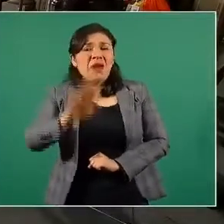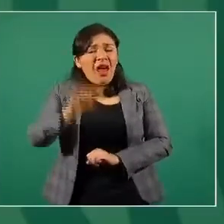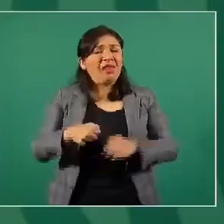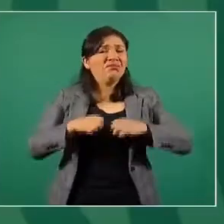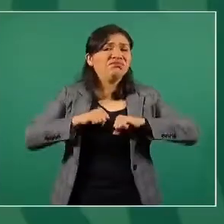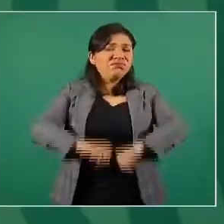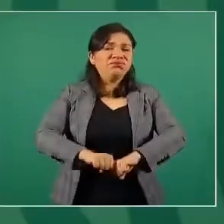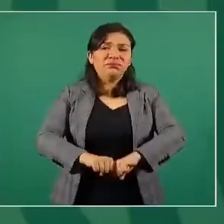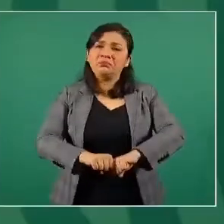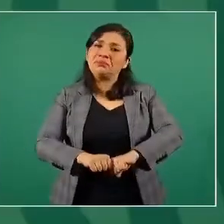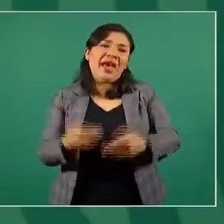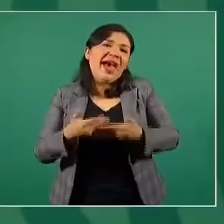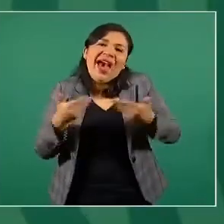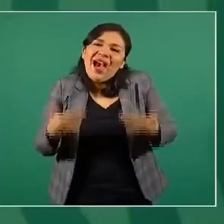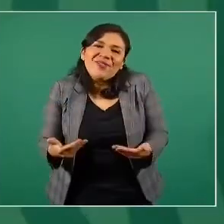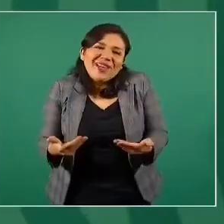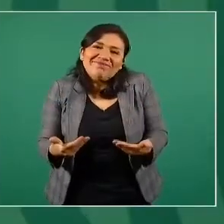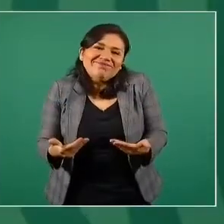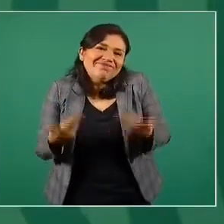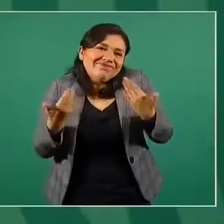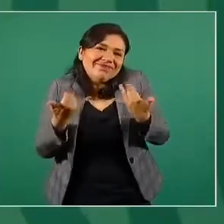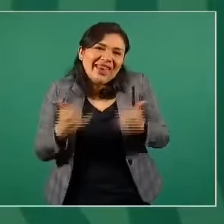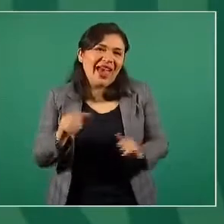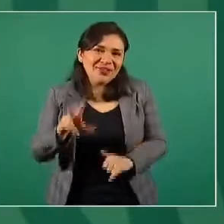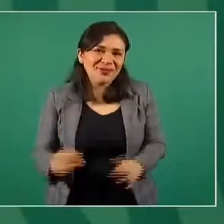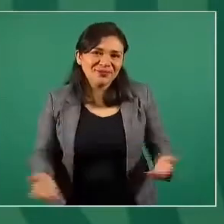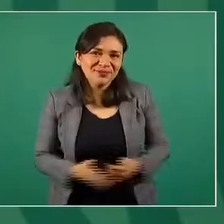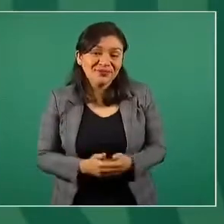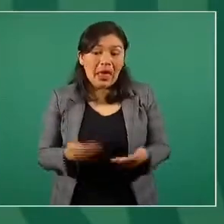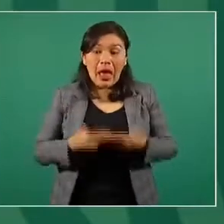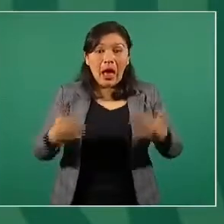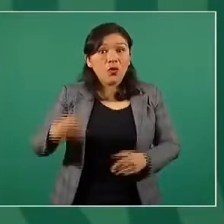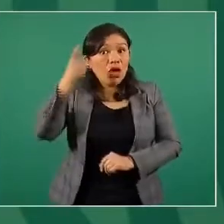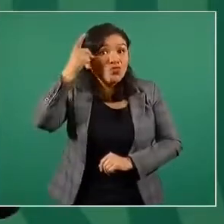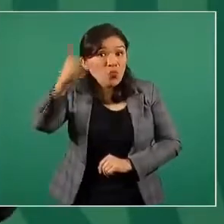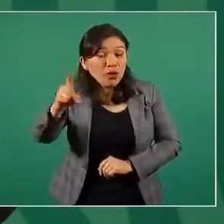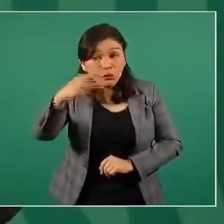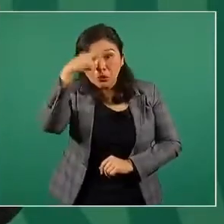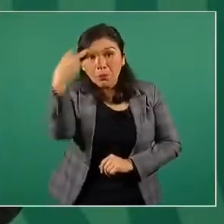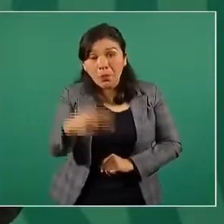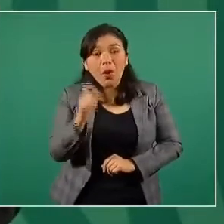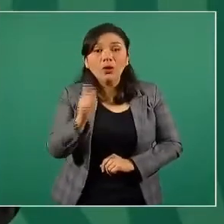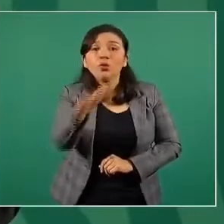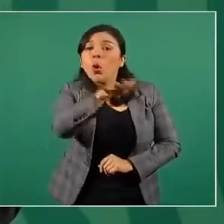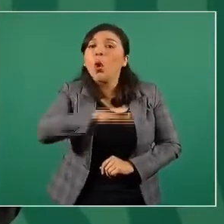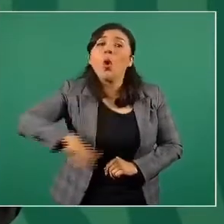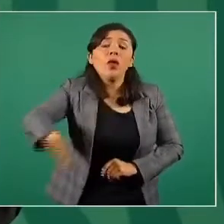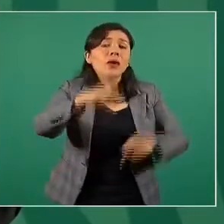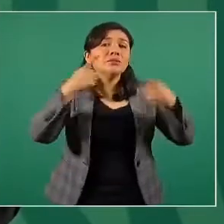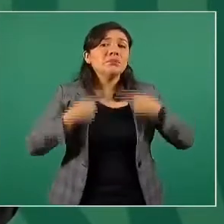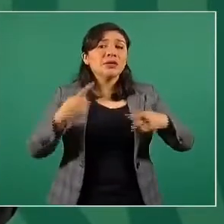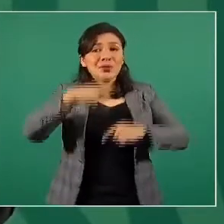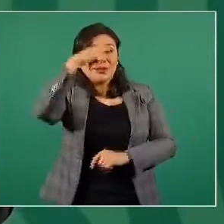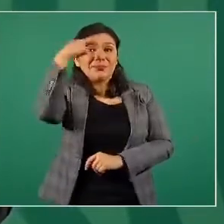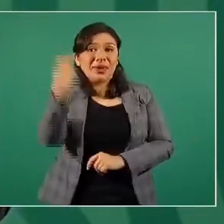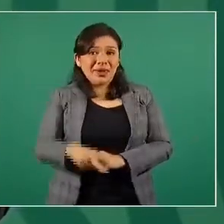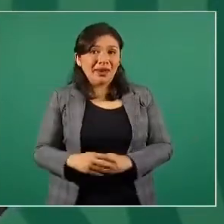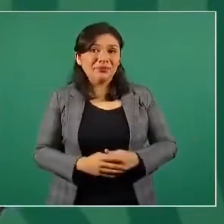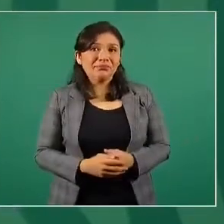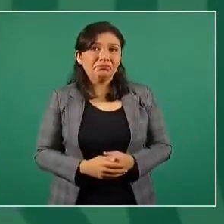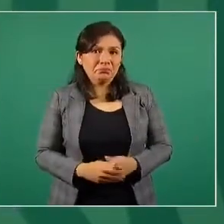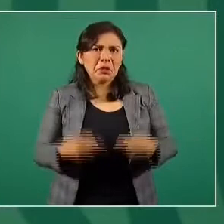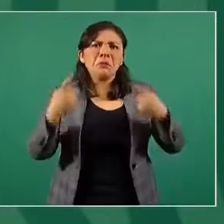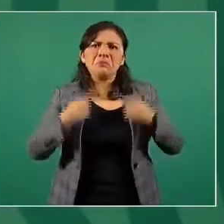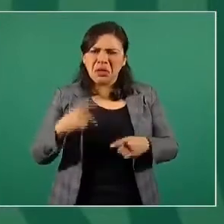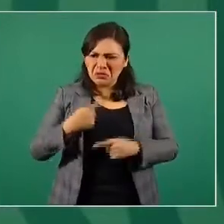Y ya no lo son. Ahora los dueños de México son todos los mexicanos. La